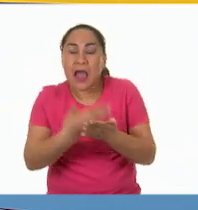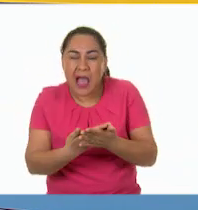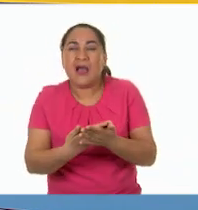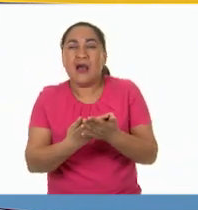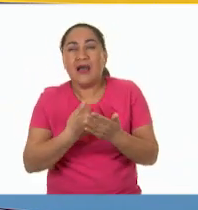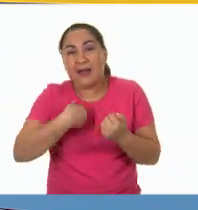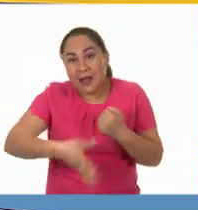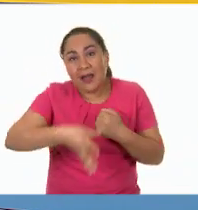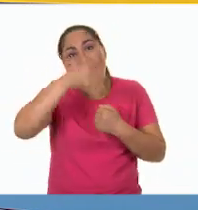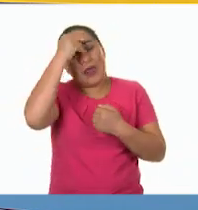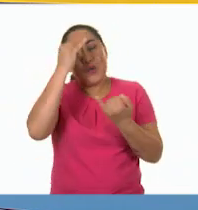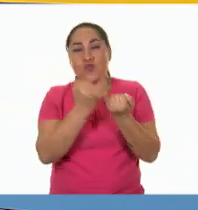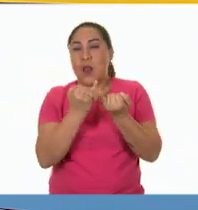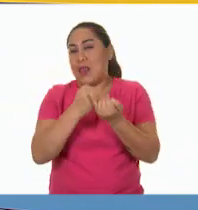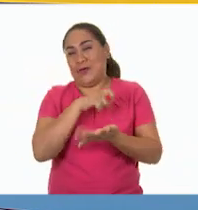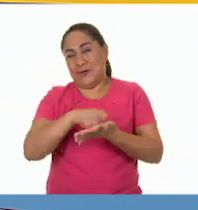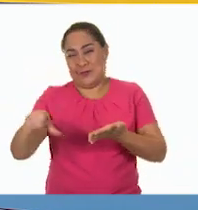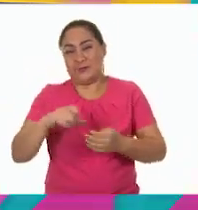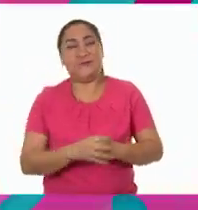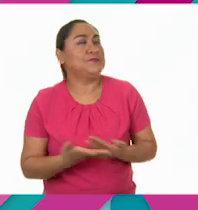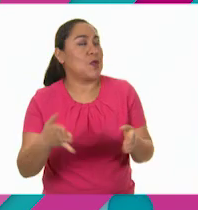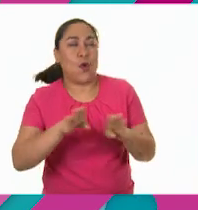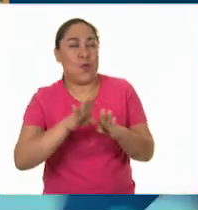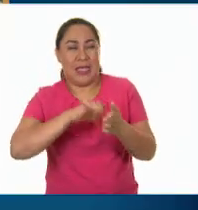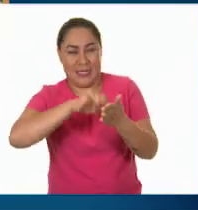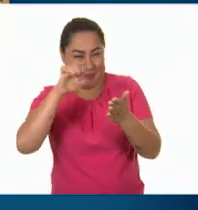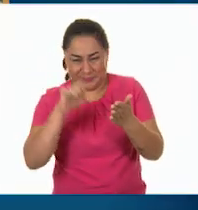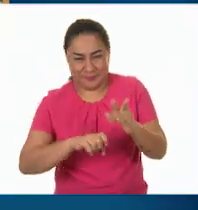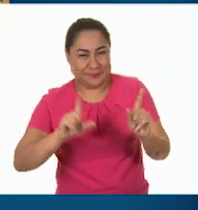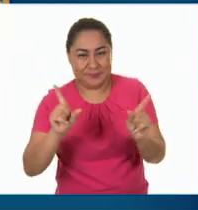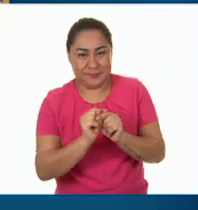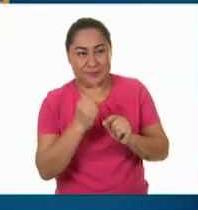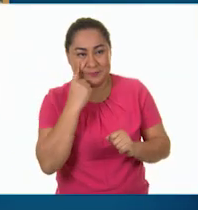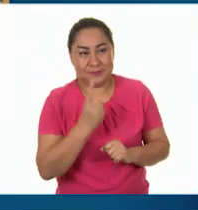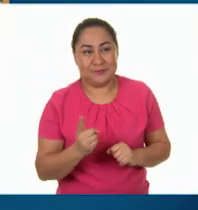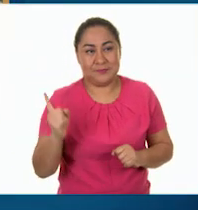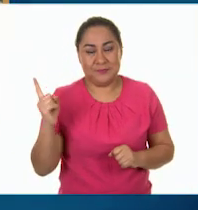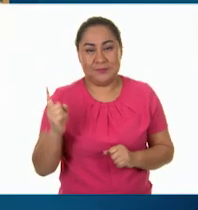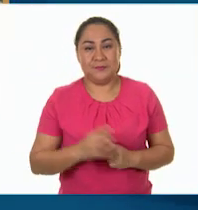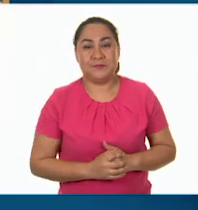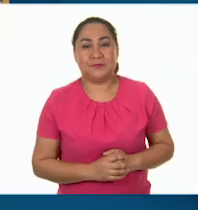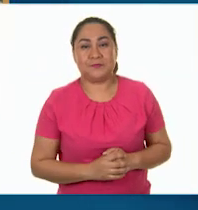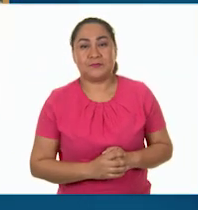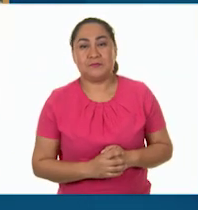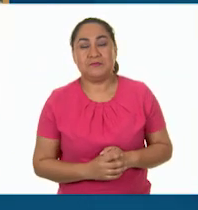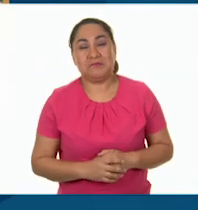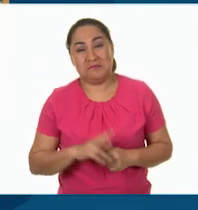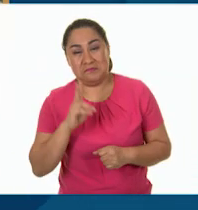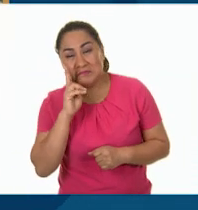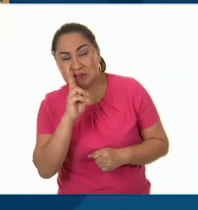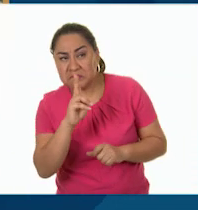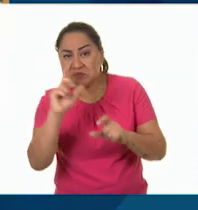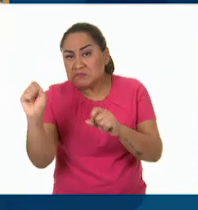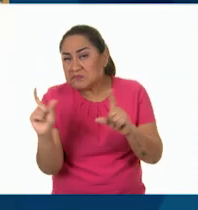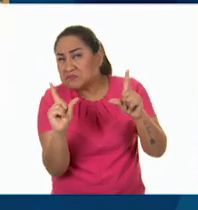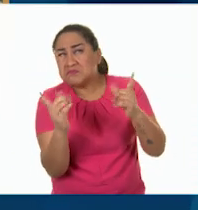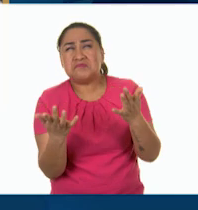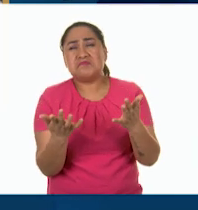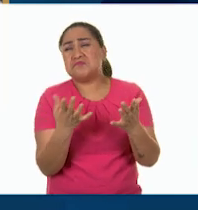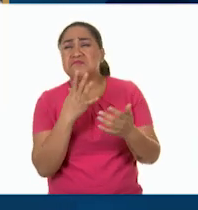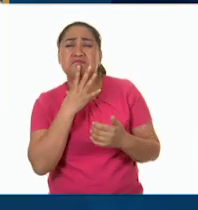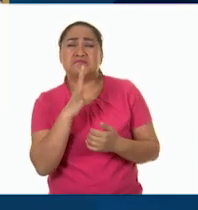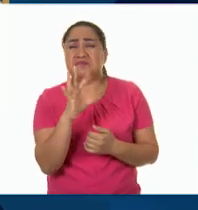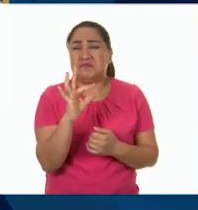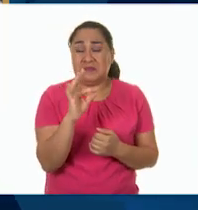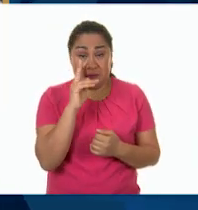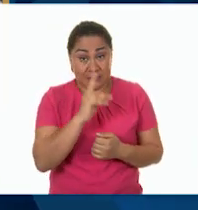imitara. Para ejemplificar esto, miren. Aunque puede parecer una escena sencilla, en